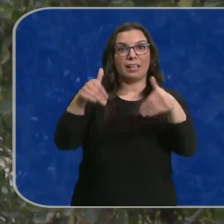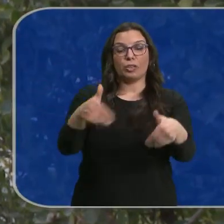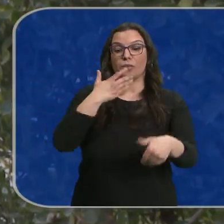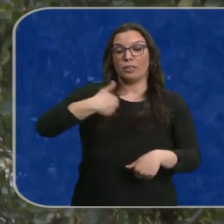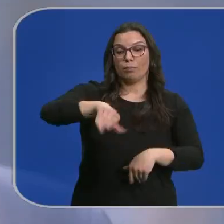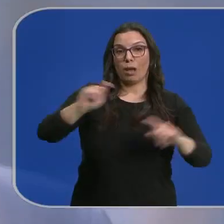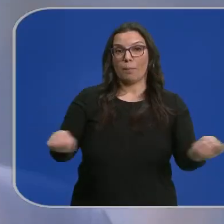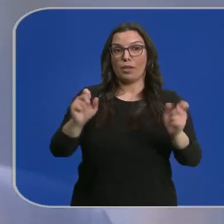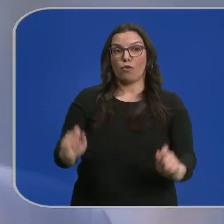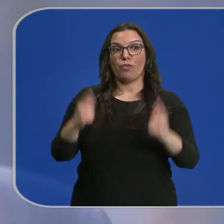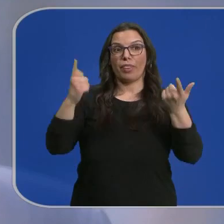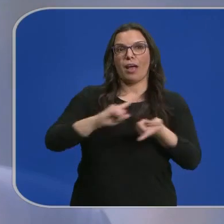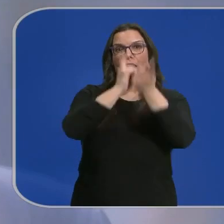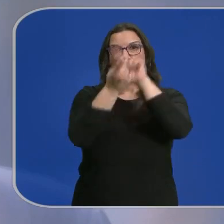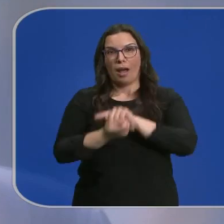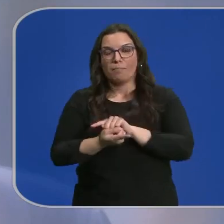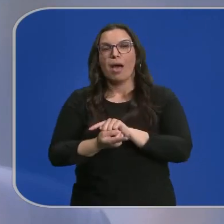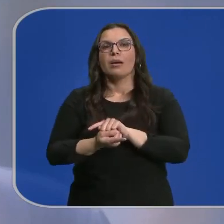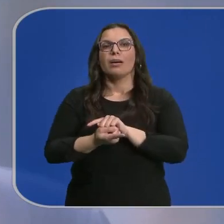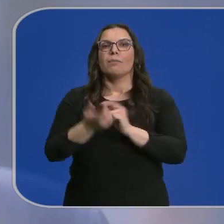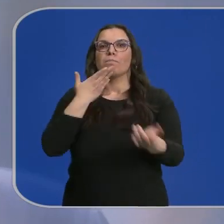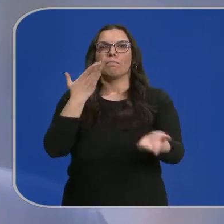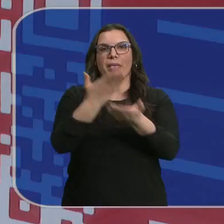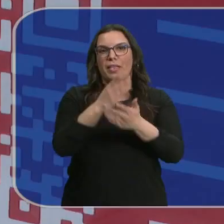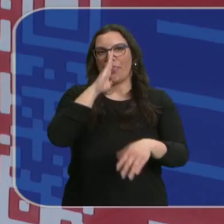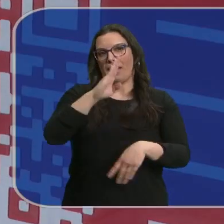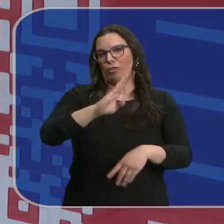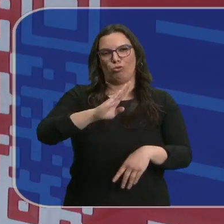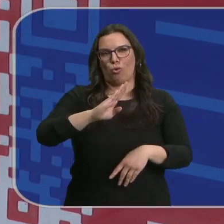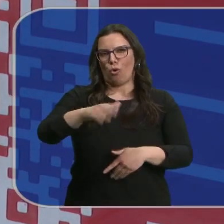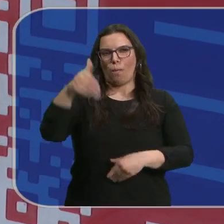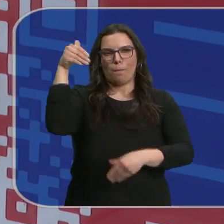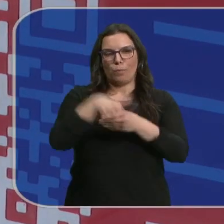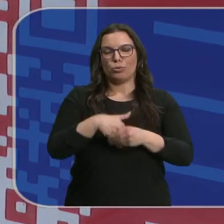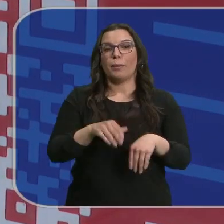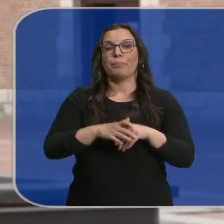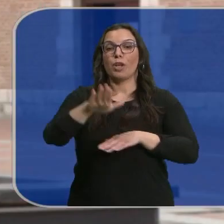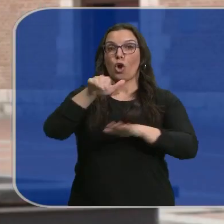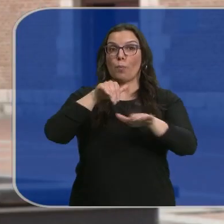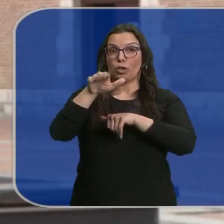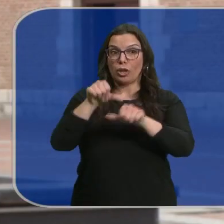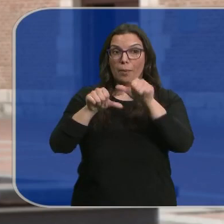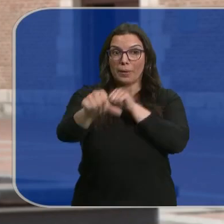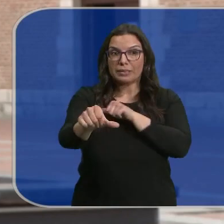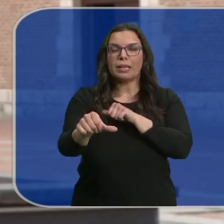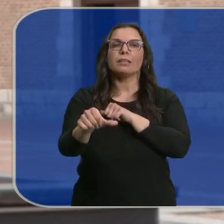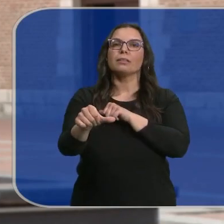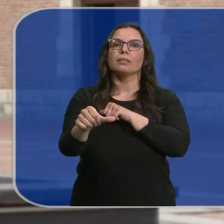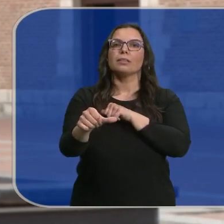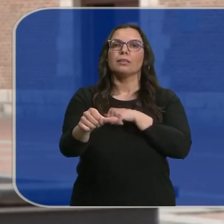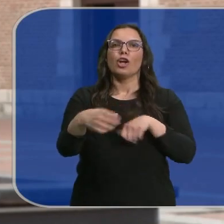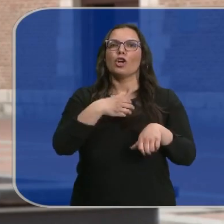empiece oficialmente la campaña, se cambiarán y podrán pedir directamente el voto. A partir de la convocatoria de elecciones no se puede realizar ningún